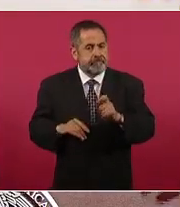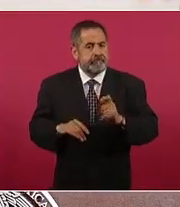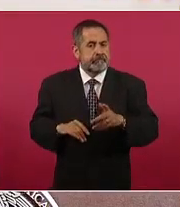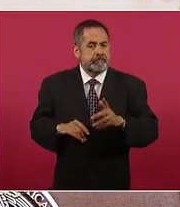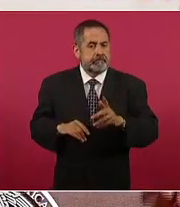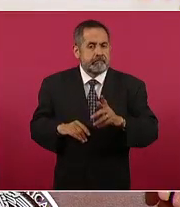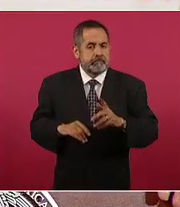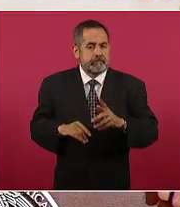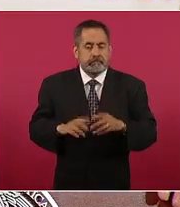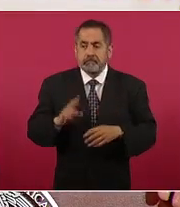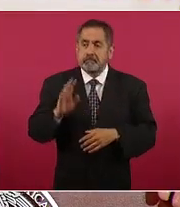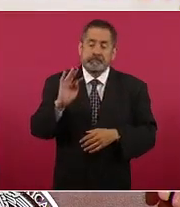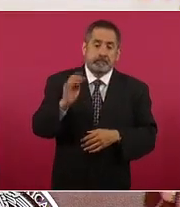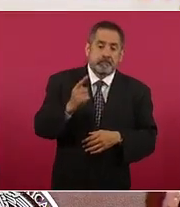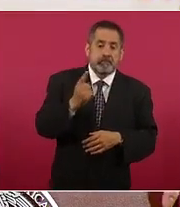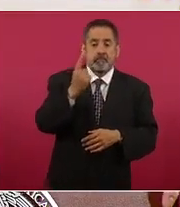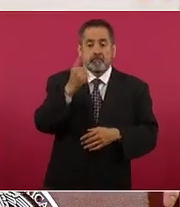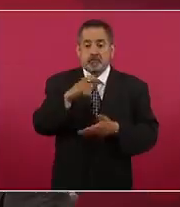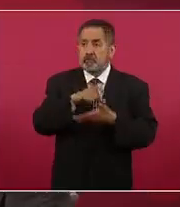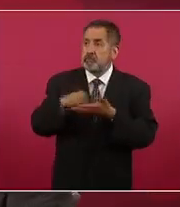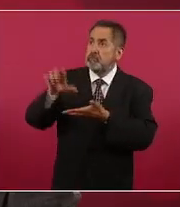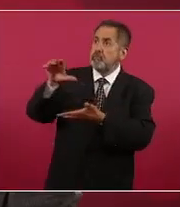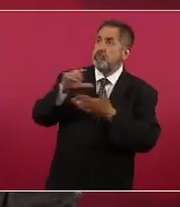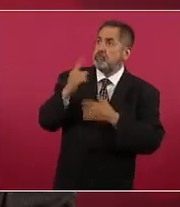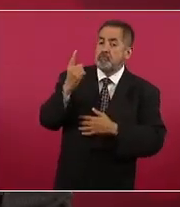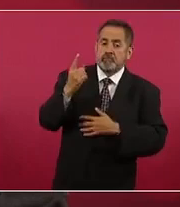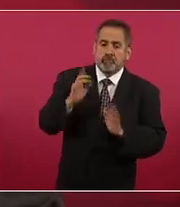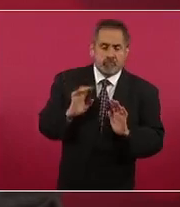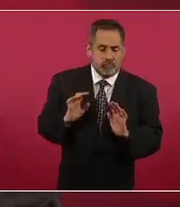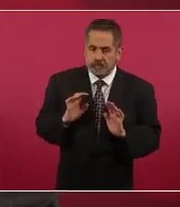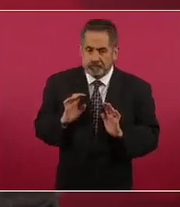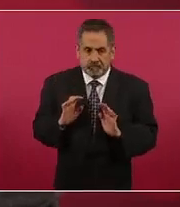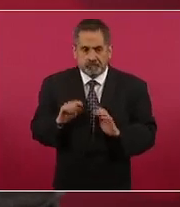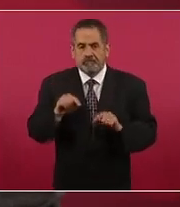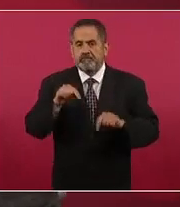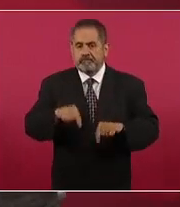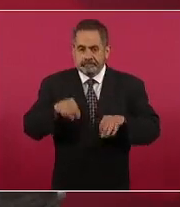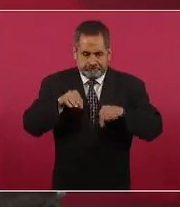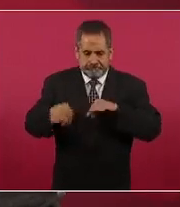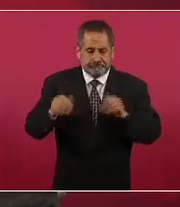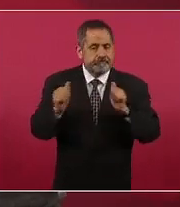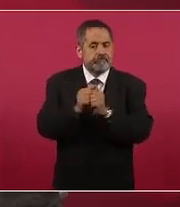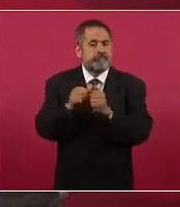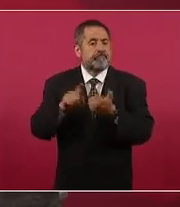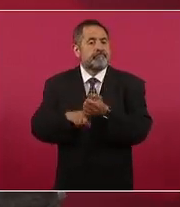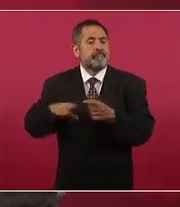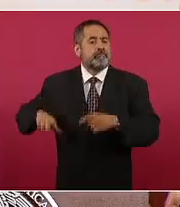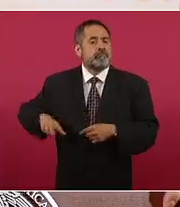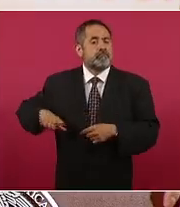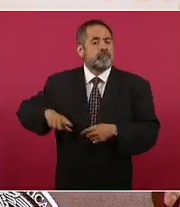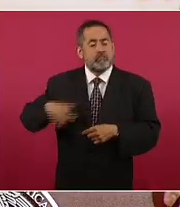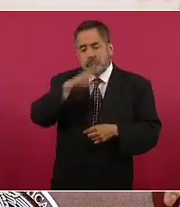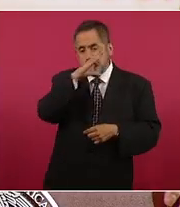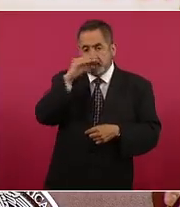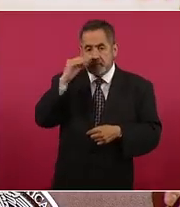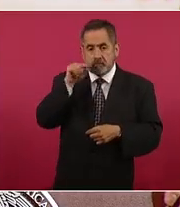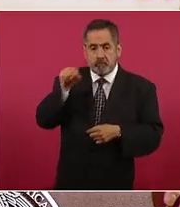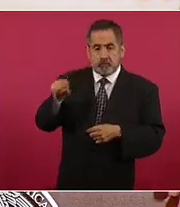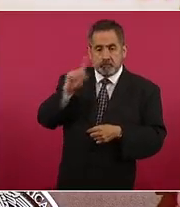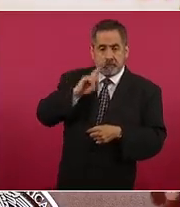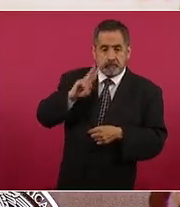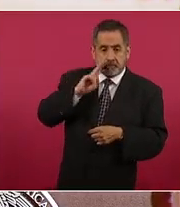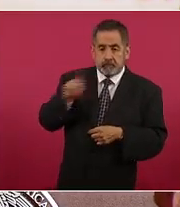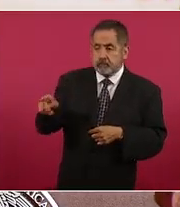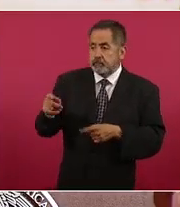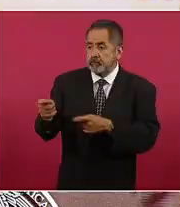posible adquisición de vacunas hemos estado trabajando con el gobierno de Cuba para la